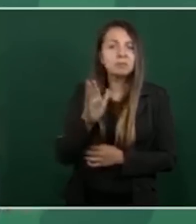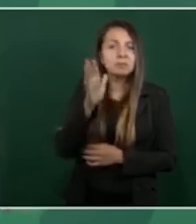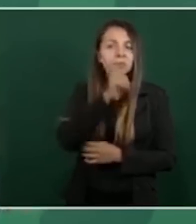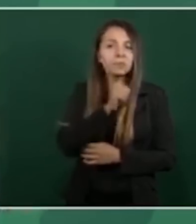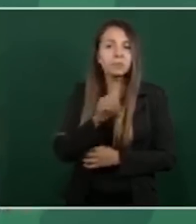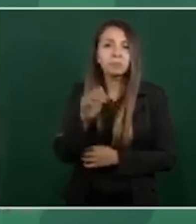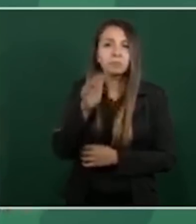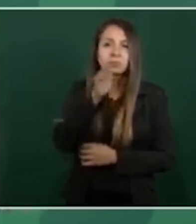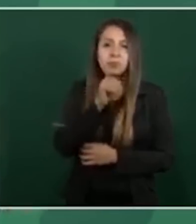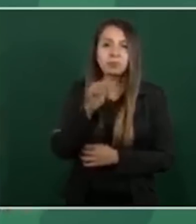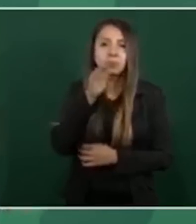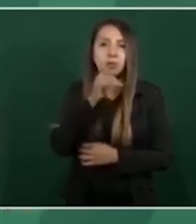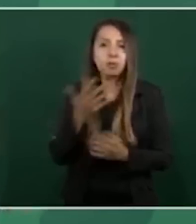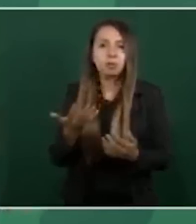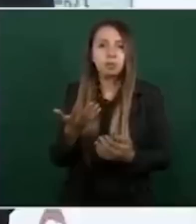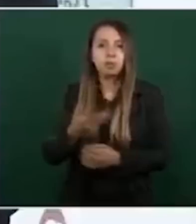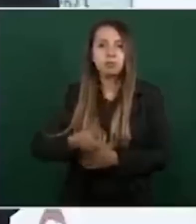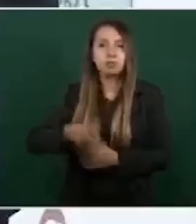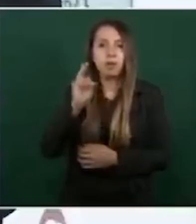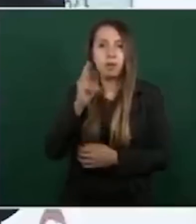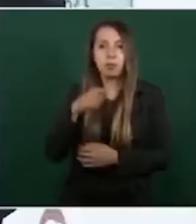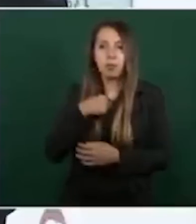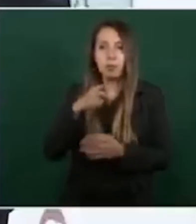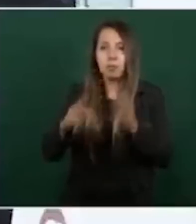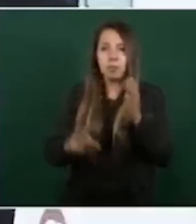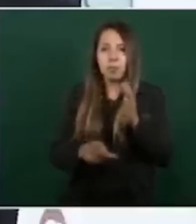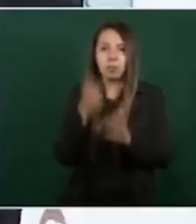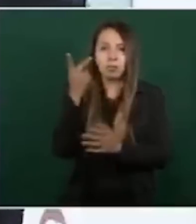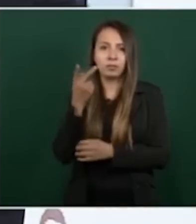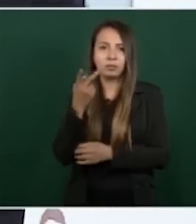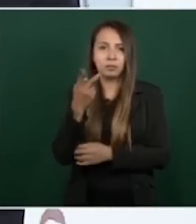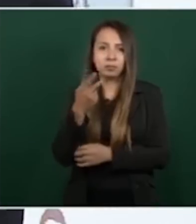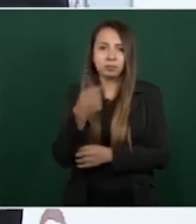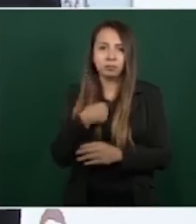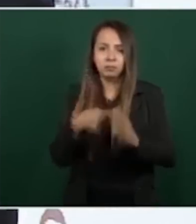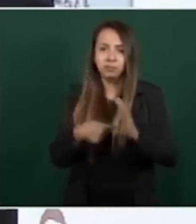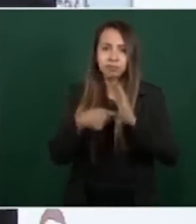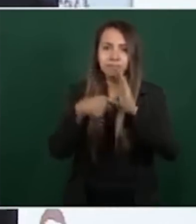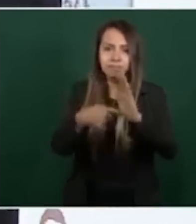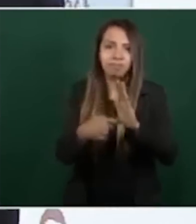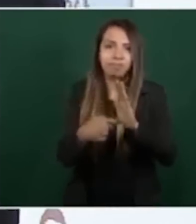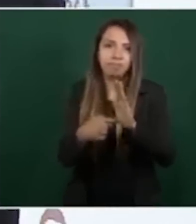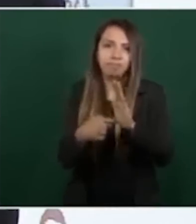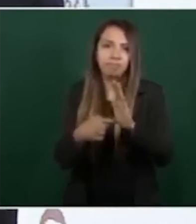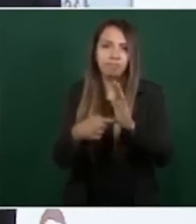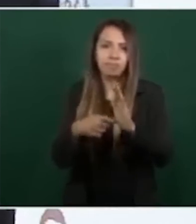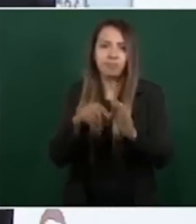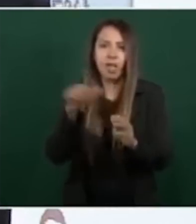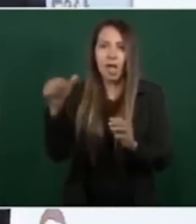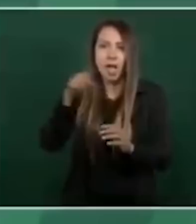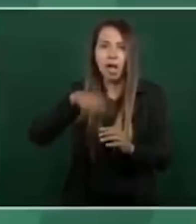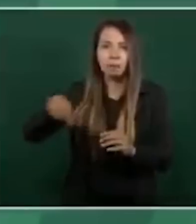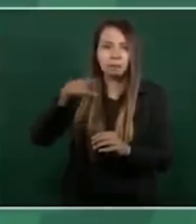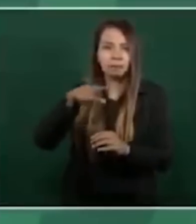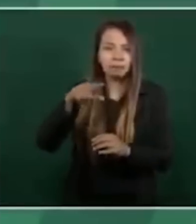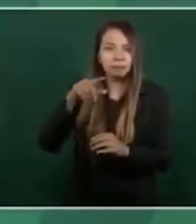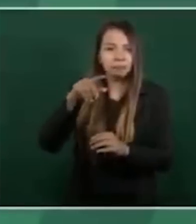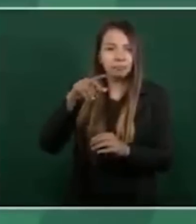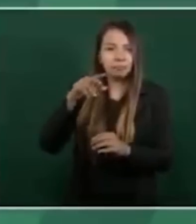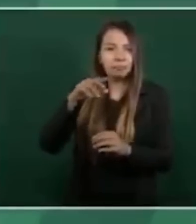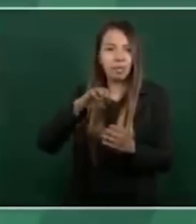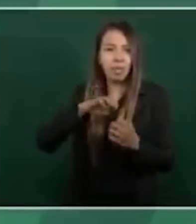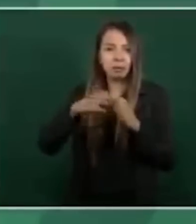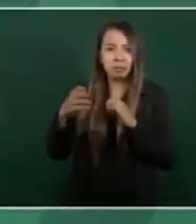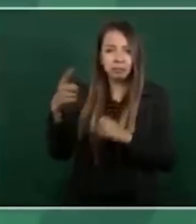pero les voy a volver a recetar a nuestros adversarios los resultados,